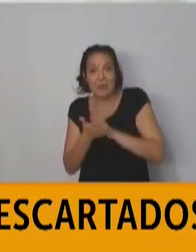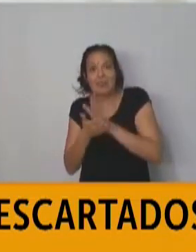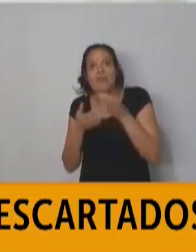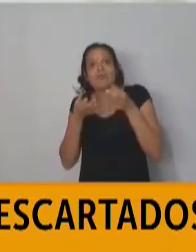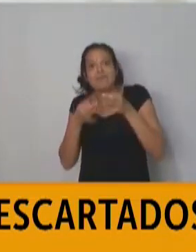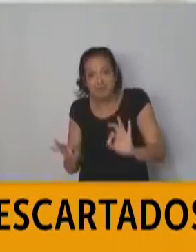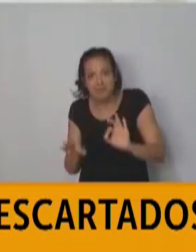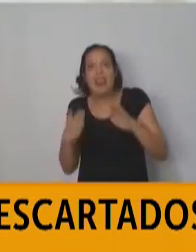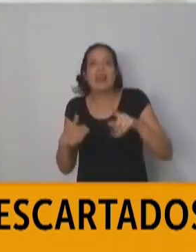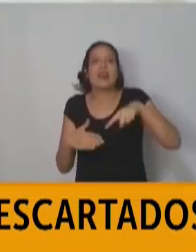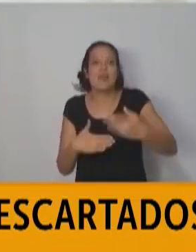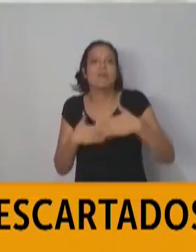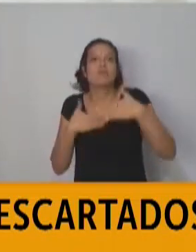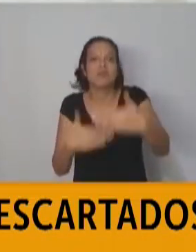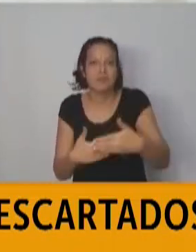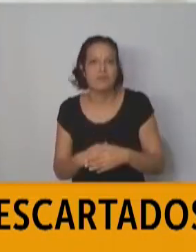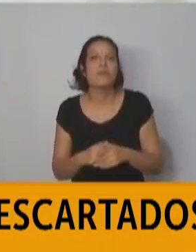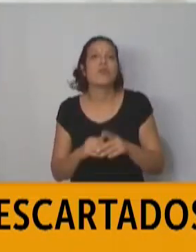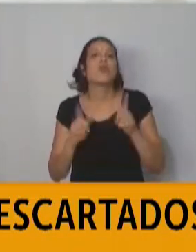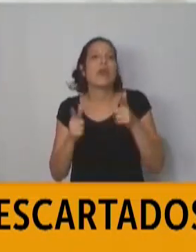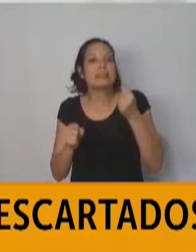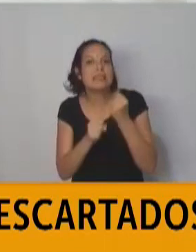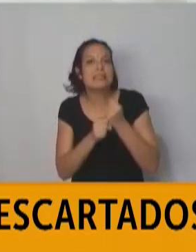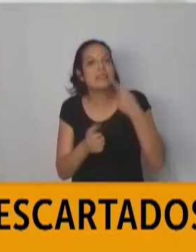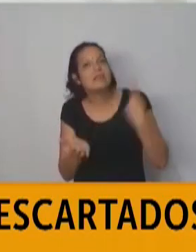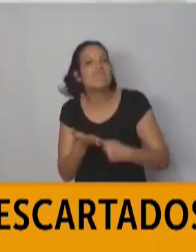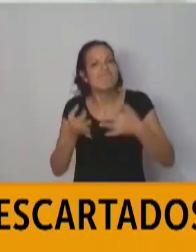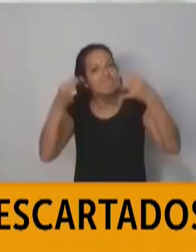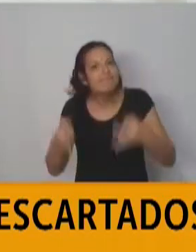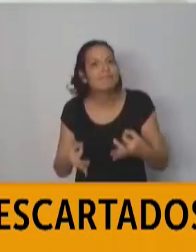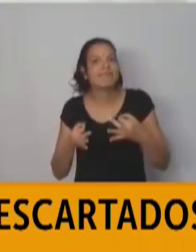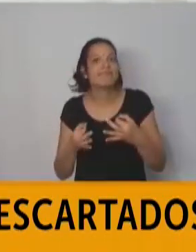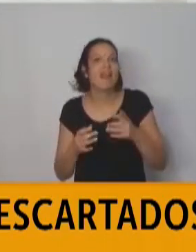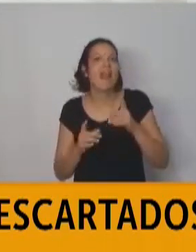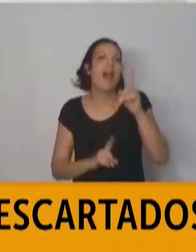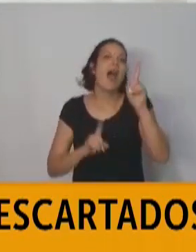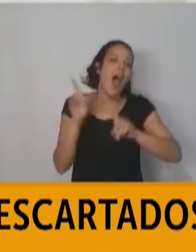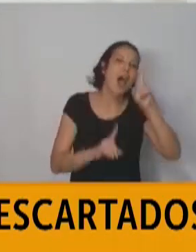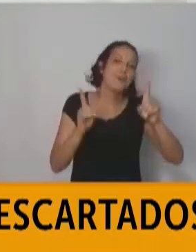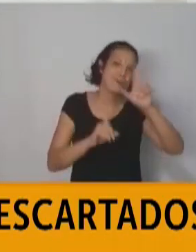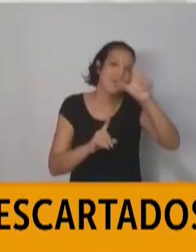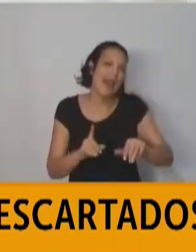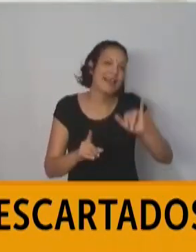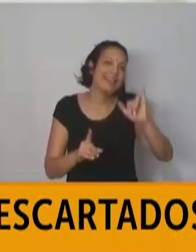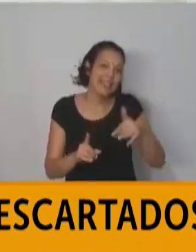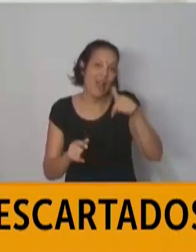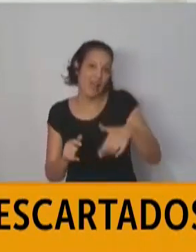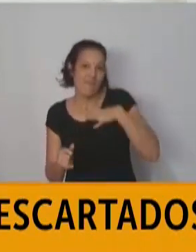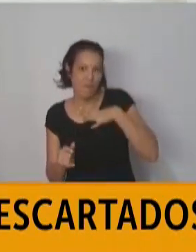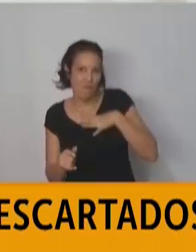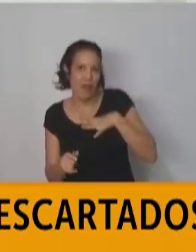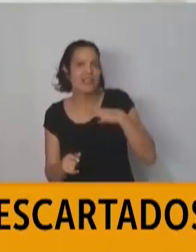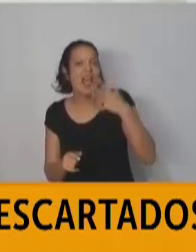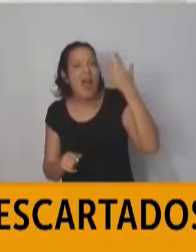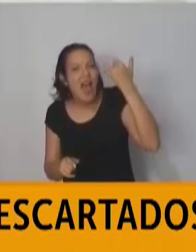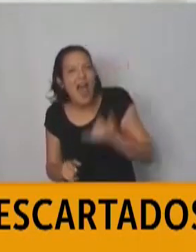En síntesis, no hay una acción concreta, directa, como hay en algunos puntos turísticos del país, pero sí hay toda una